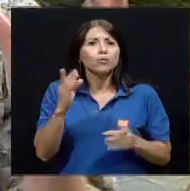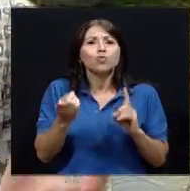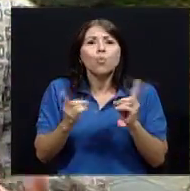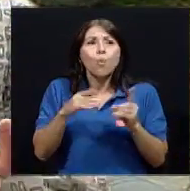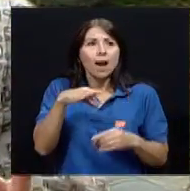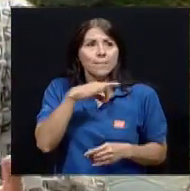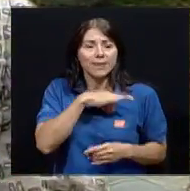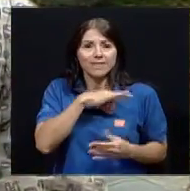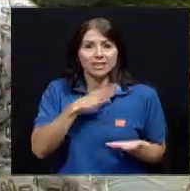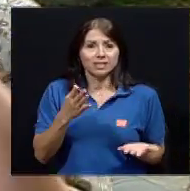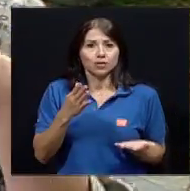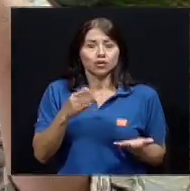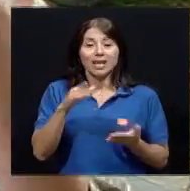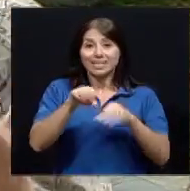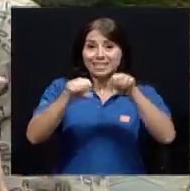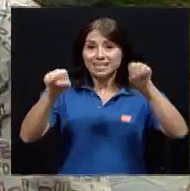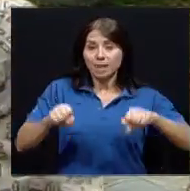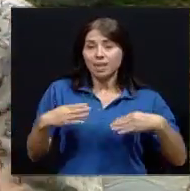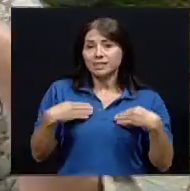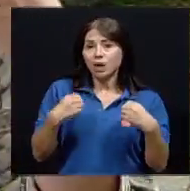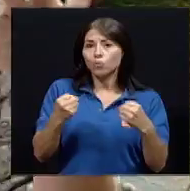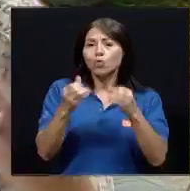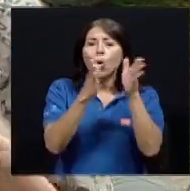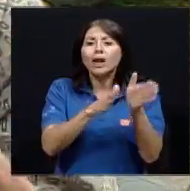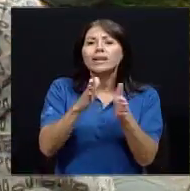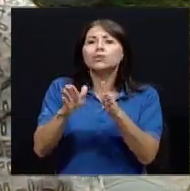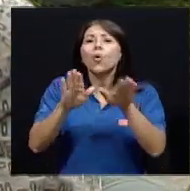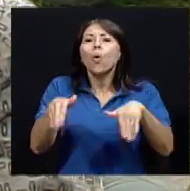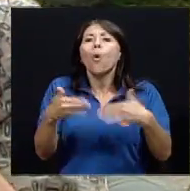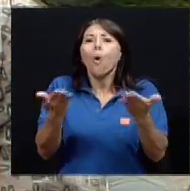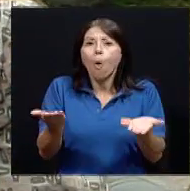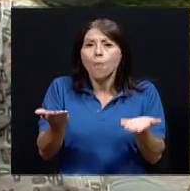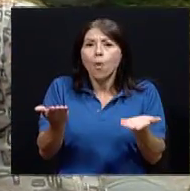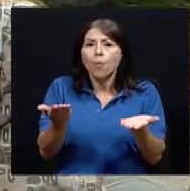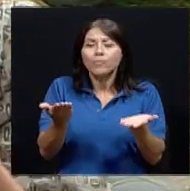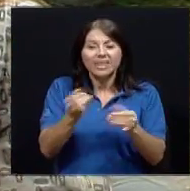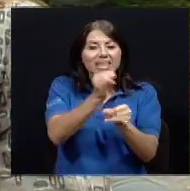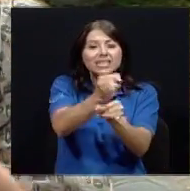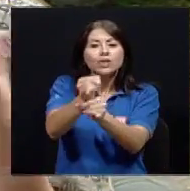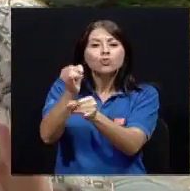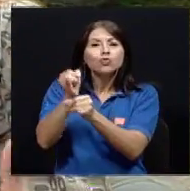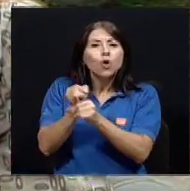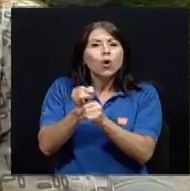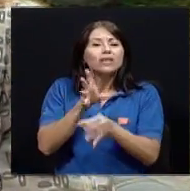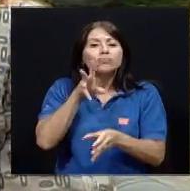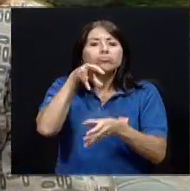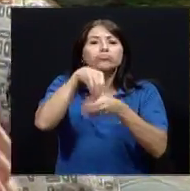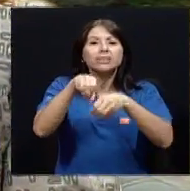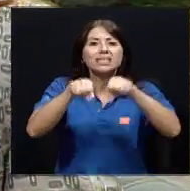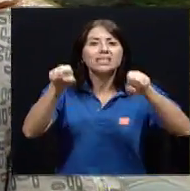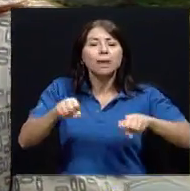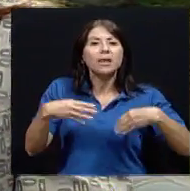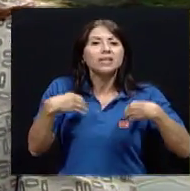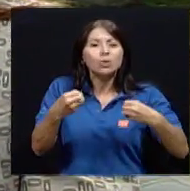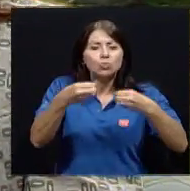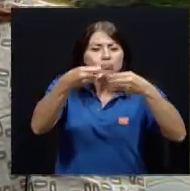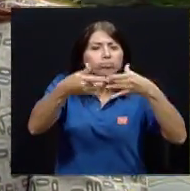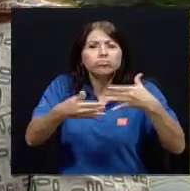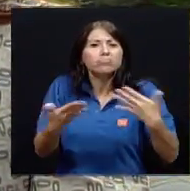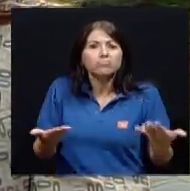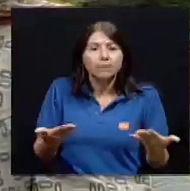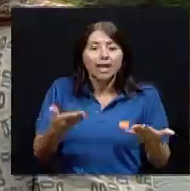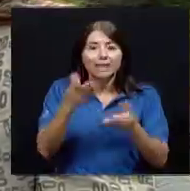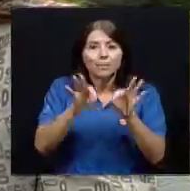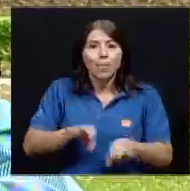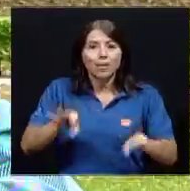organizó este sistema de salud, cómo se conforman las instituciones y demás, y por eso es importante aprender y para ello contamos con la presencia del